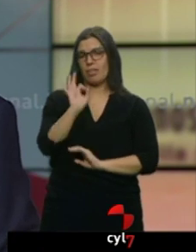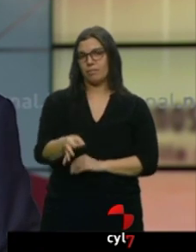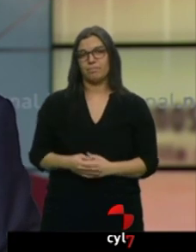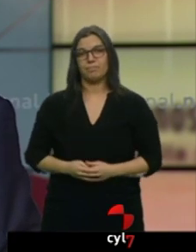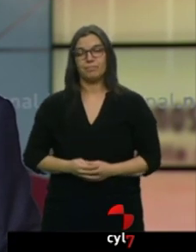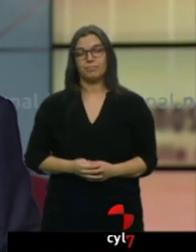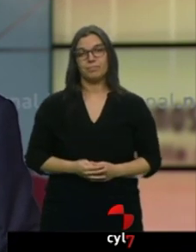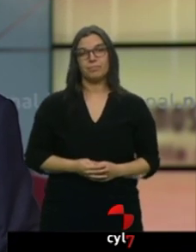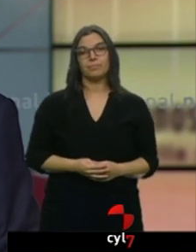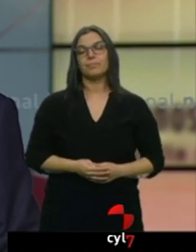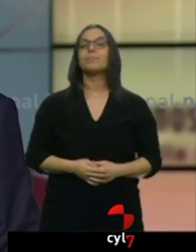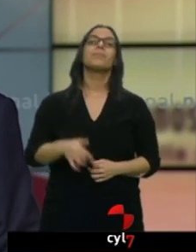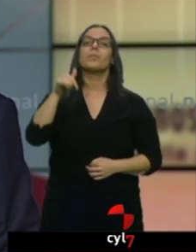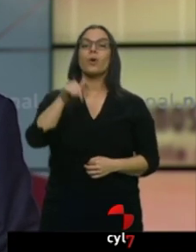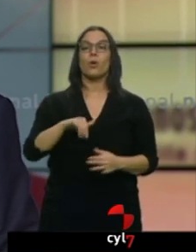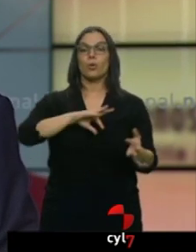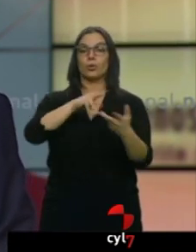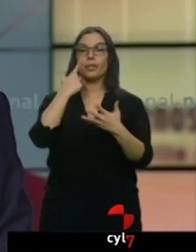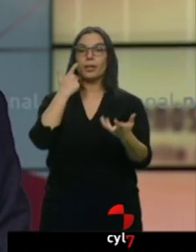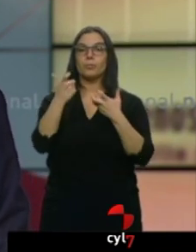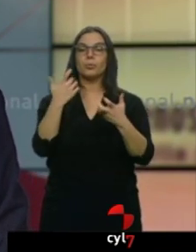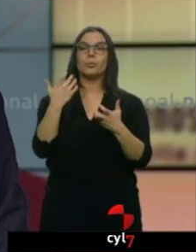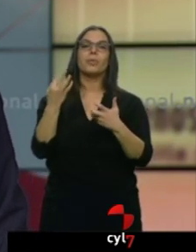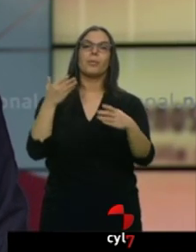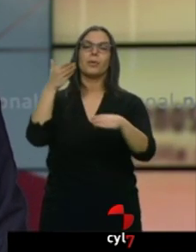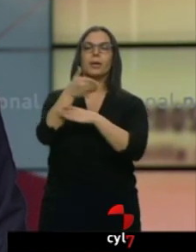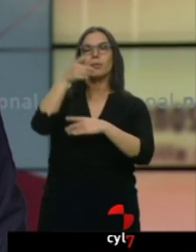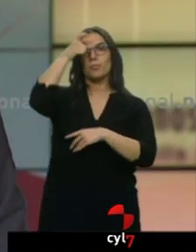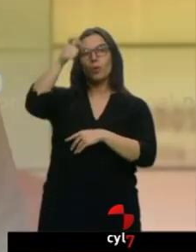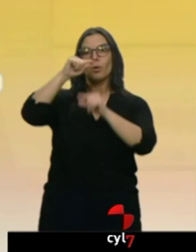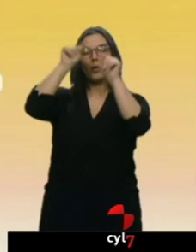Hoy en nuestra Agenda del Día tenemos una cita en la localidad burgalesa de Lerma.